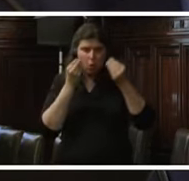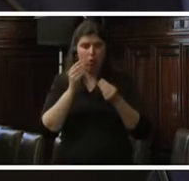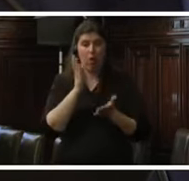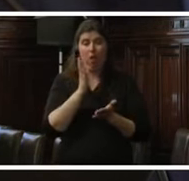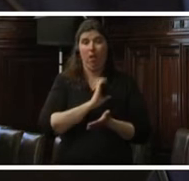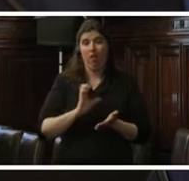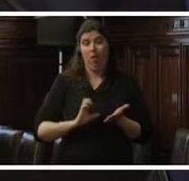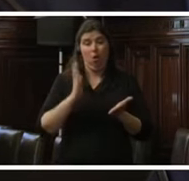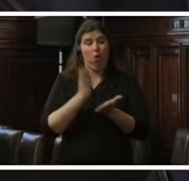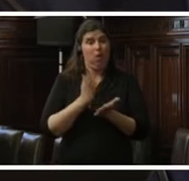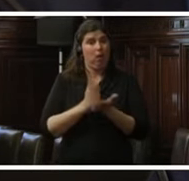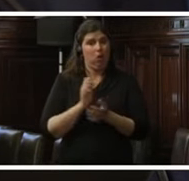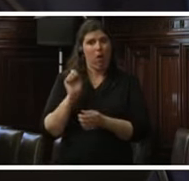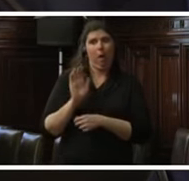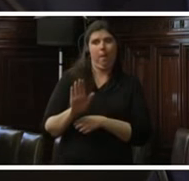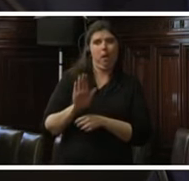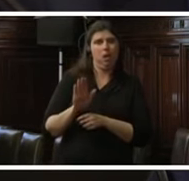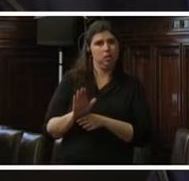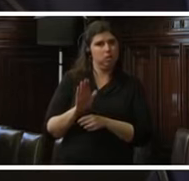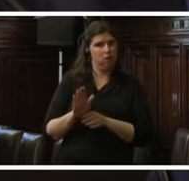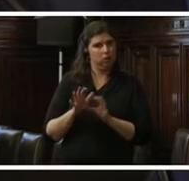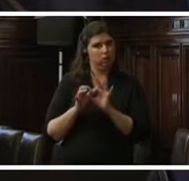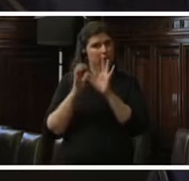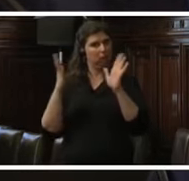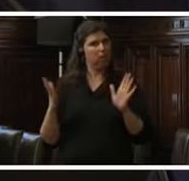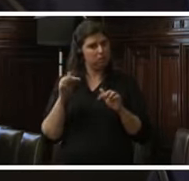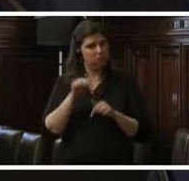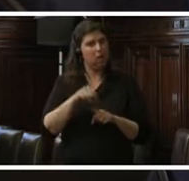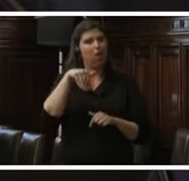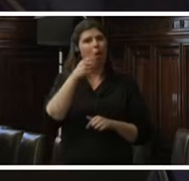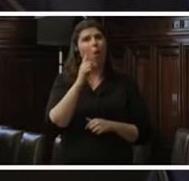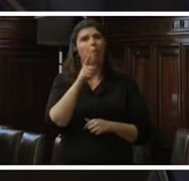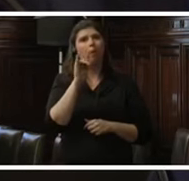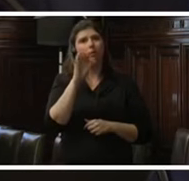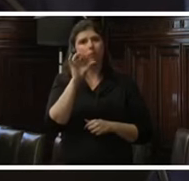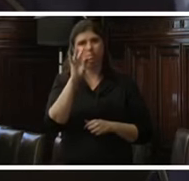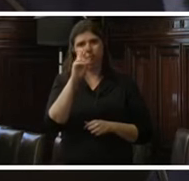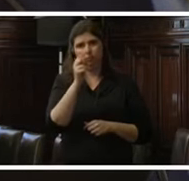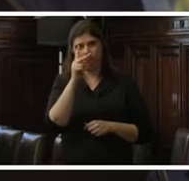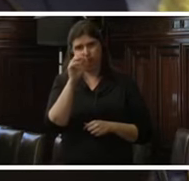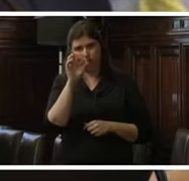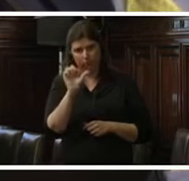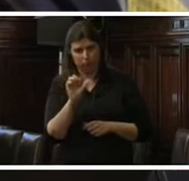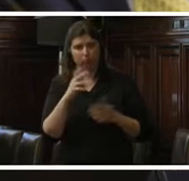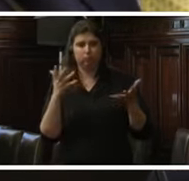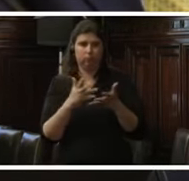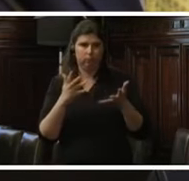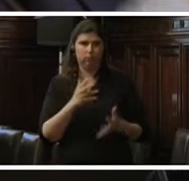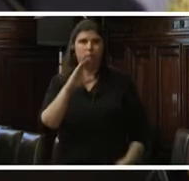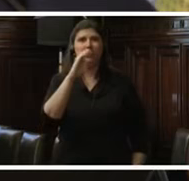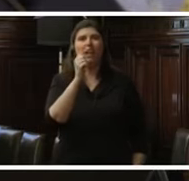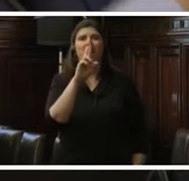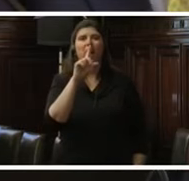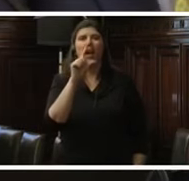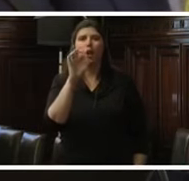la amenaza a la independencia de los magistrados del Tribunal Constitucional. A continuación, el magistrado Carlos Ramos sustentará